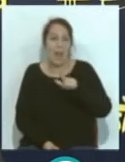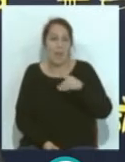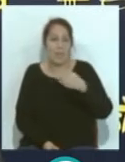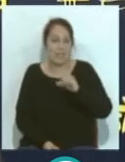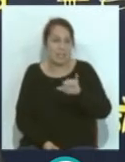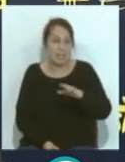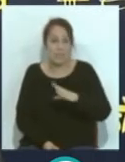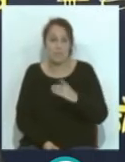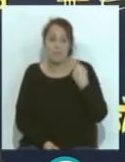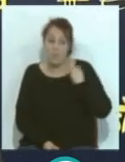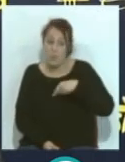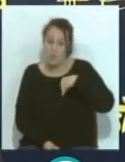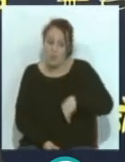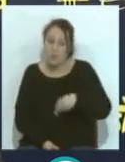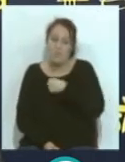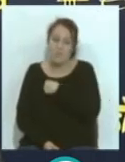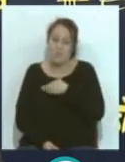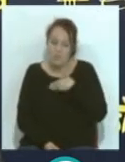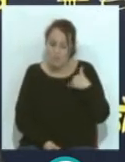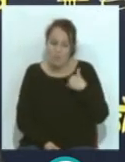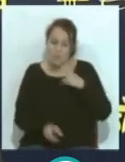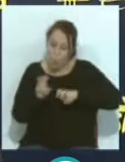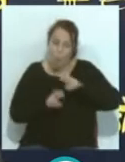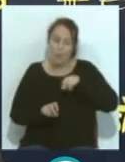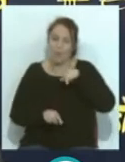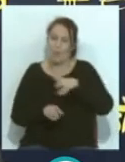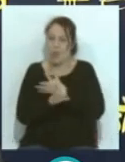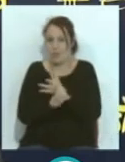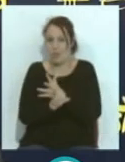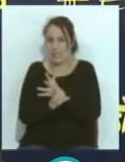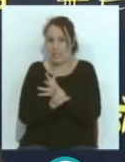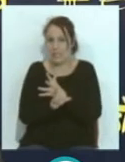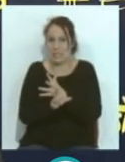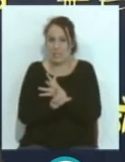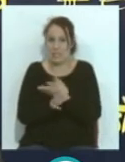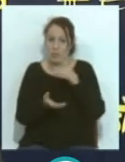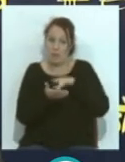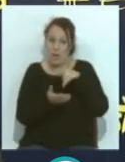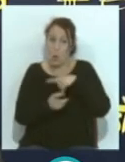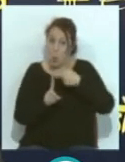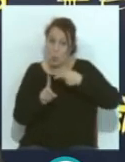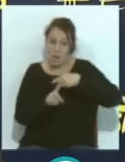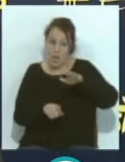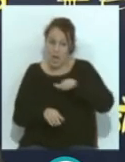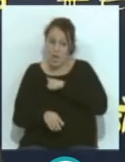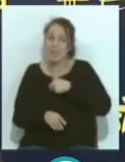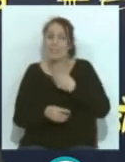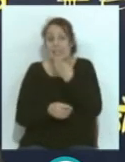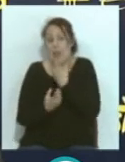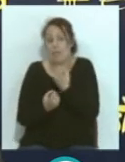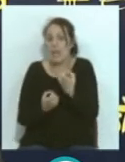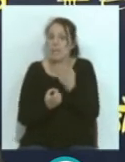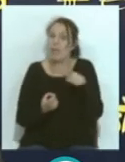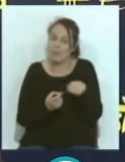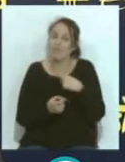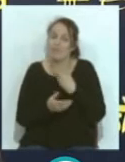eso era lo que yo un poco estaba buscando, que esos jugadores cuando los utilizaran y nos hicieran falta, nos vieran.